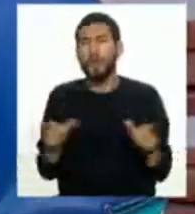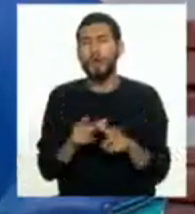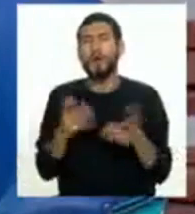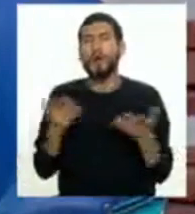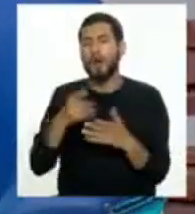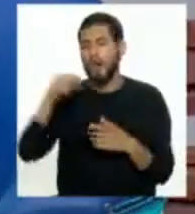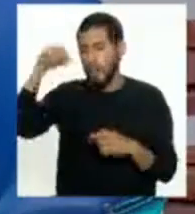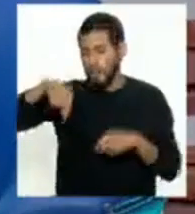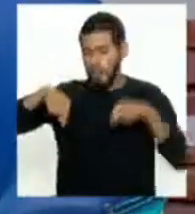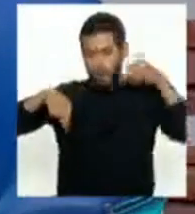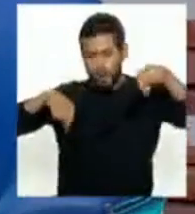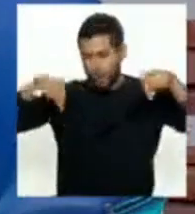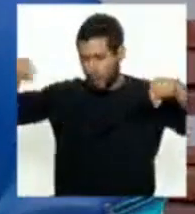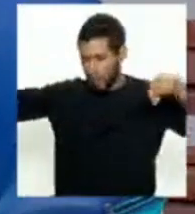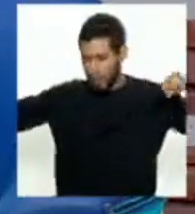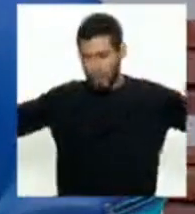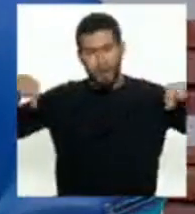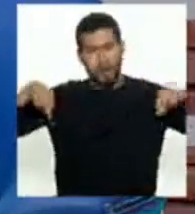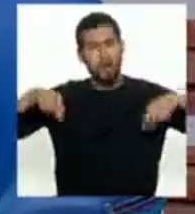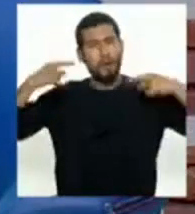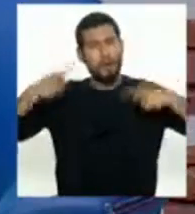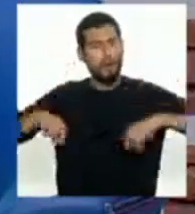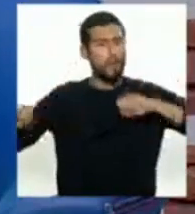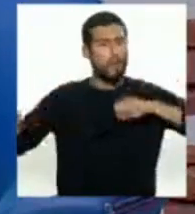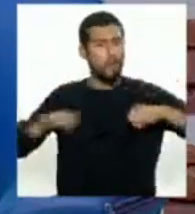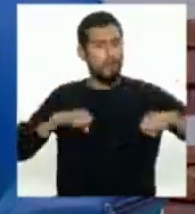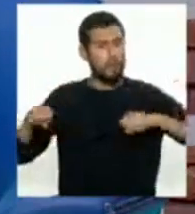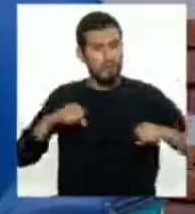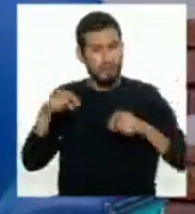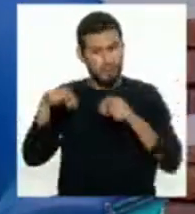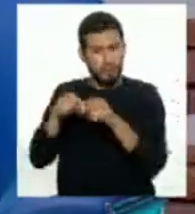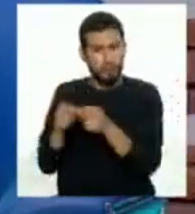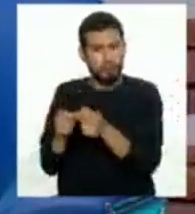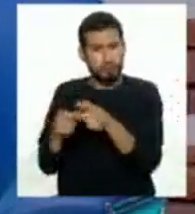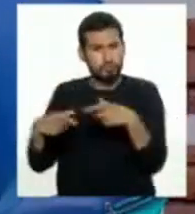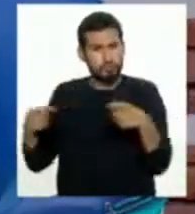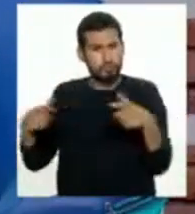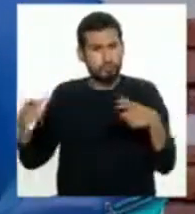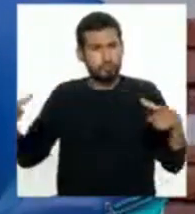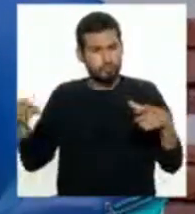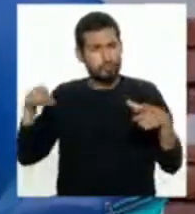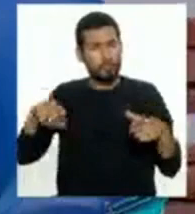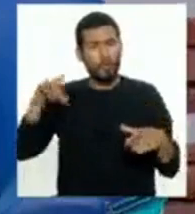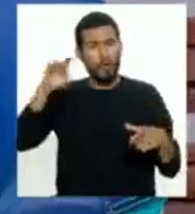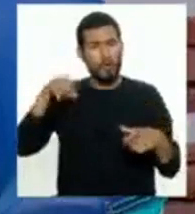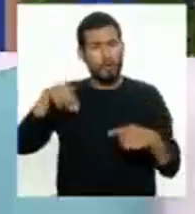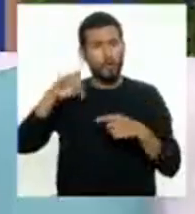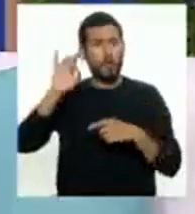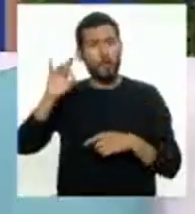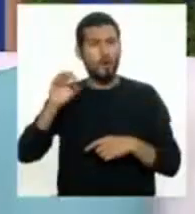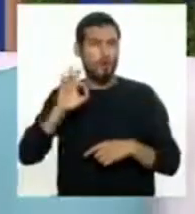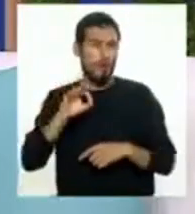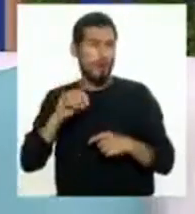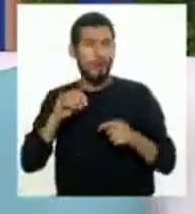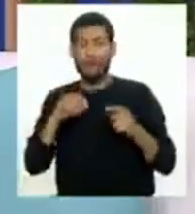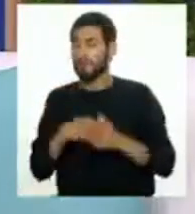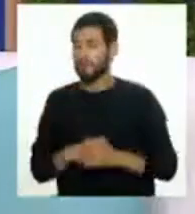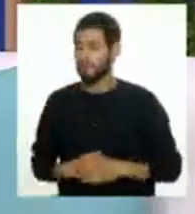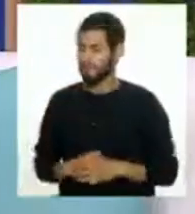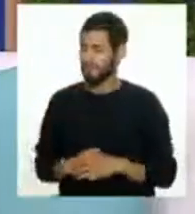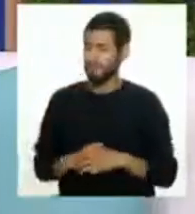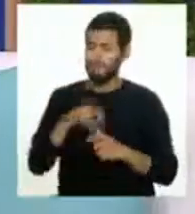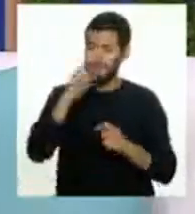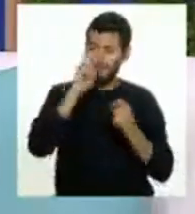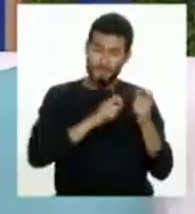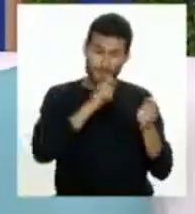los puntos en los que podría suceder un epicentro de magnitud 8 o 9 grados? Exactamente el punto no, pero de